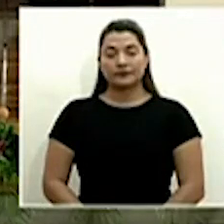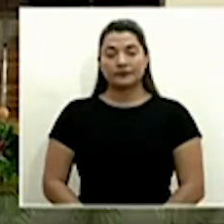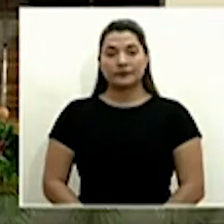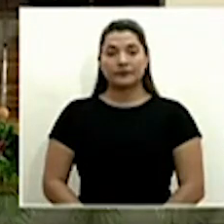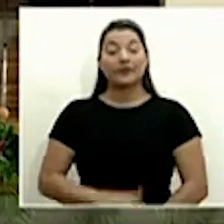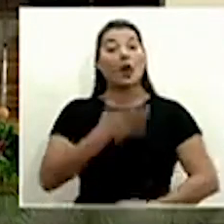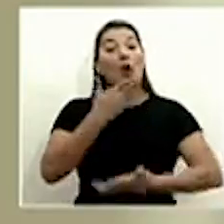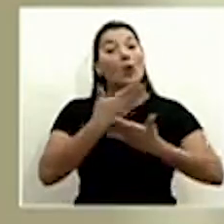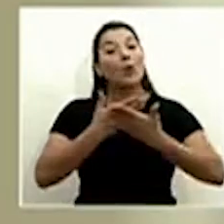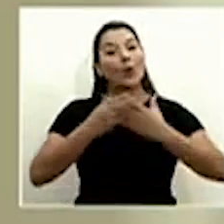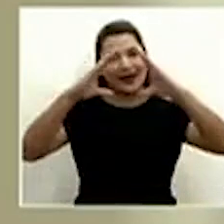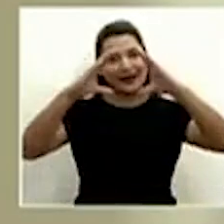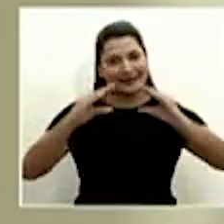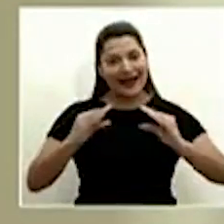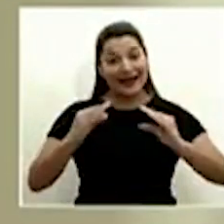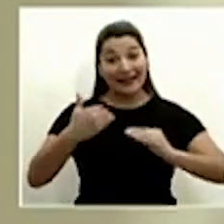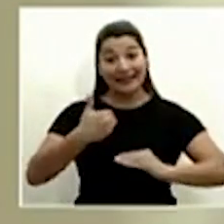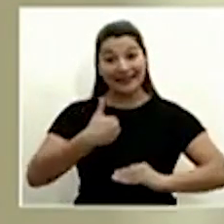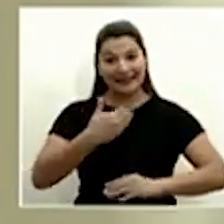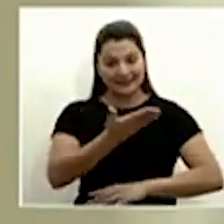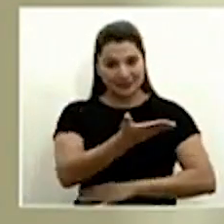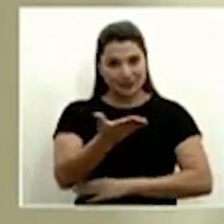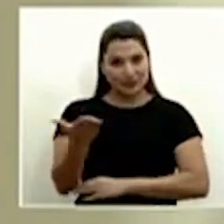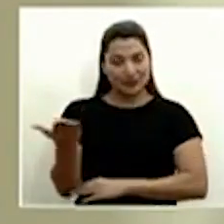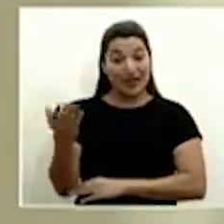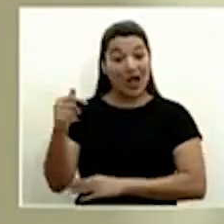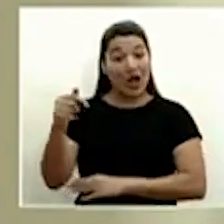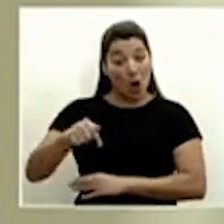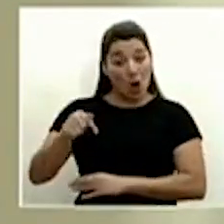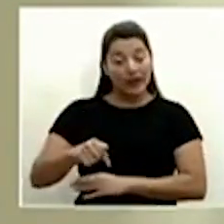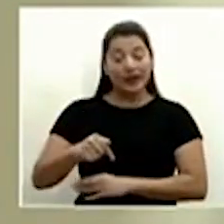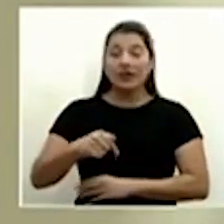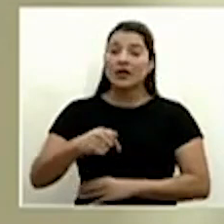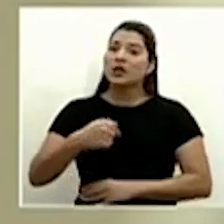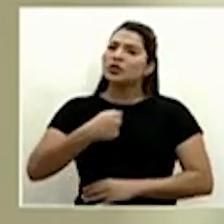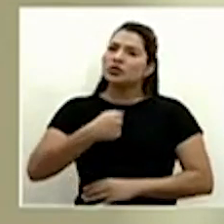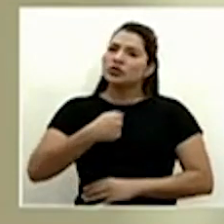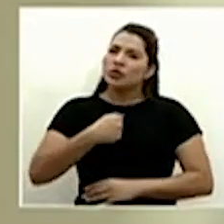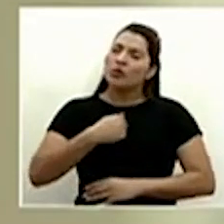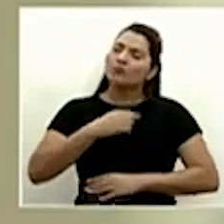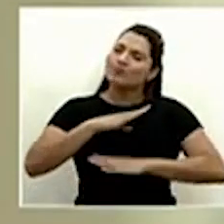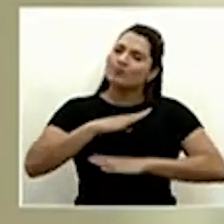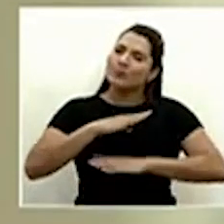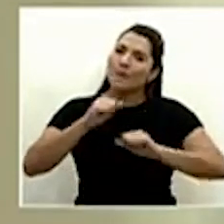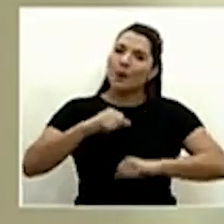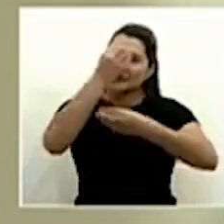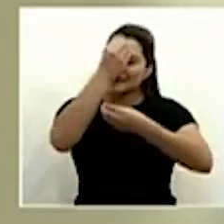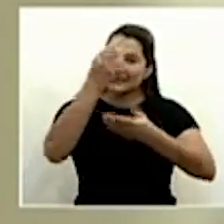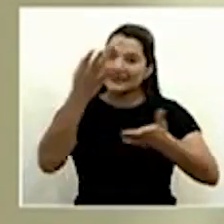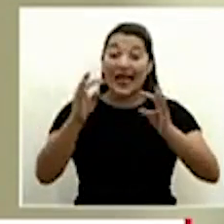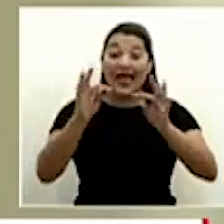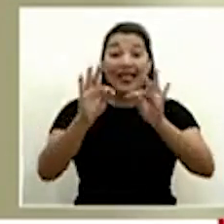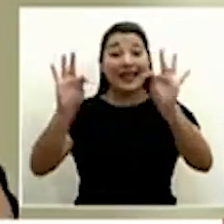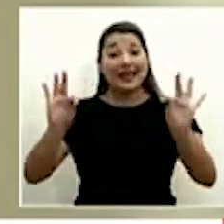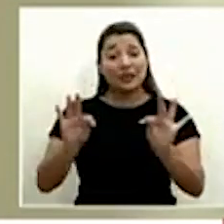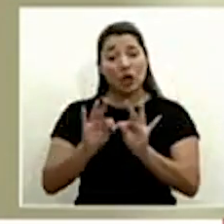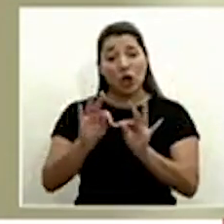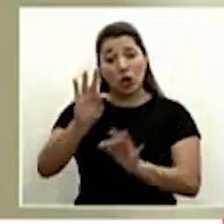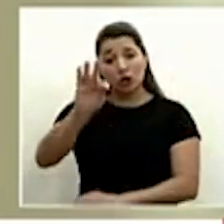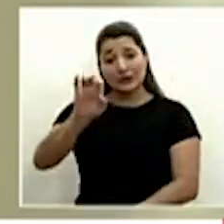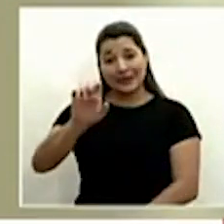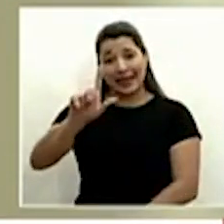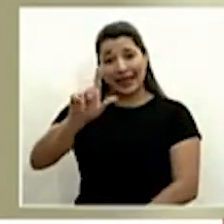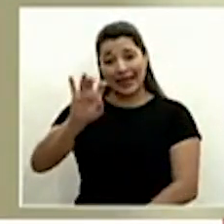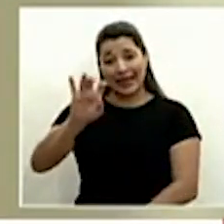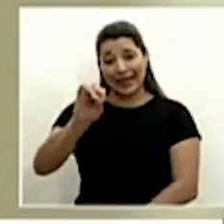Muy buenas tardes, tengan todos y todas el día de hoy. Me complace anunciarles que Teletón por la Cultura ha activado